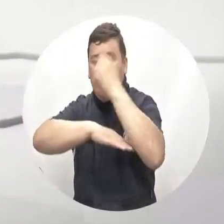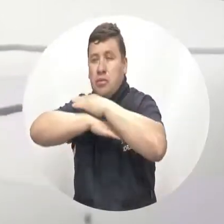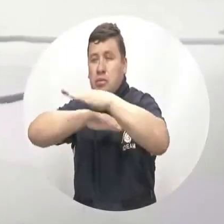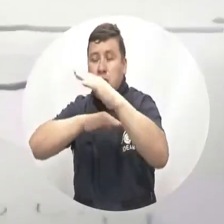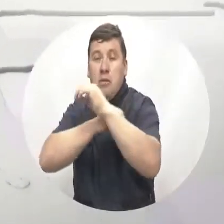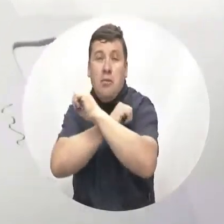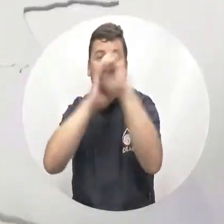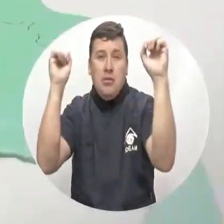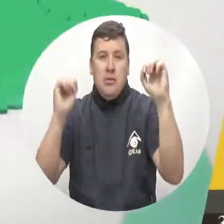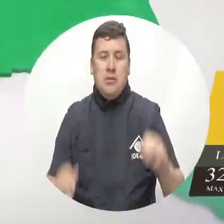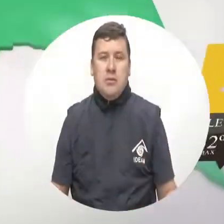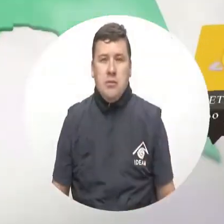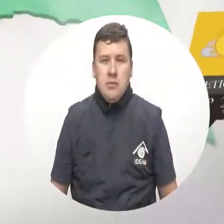mañana